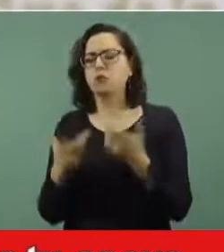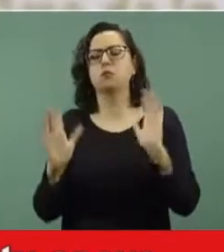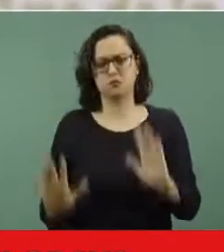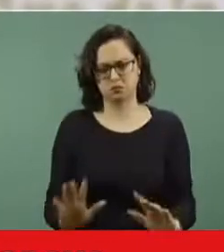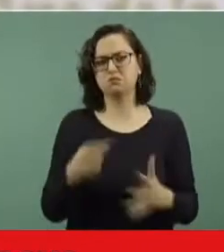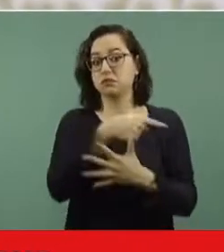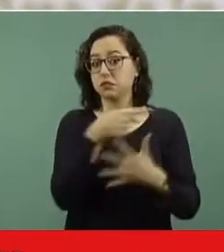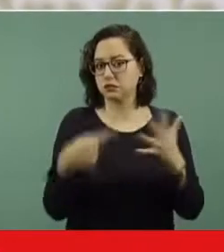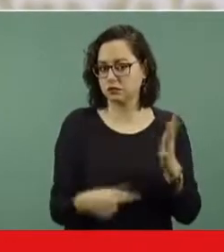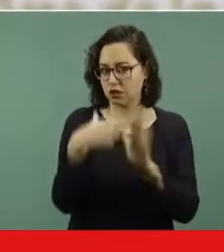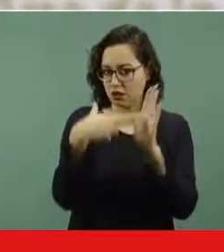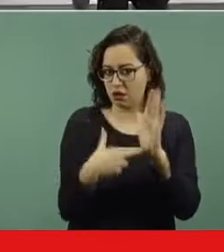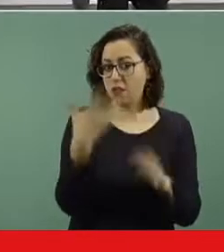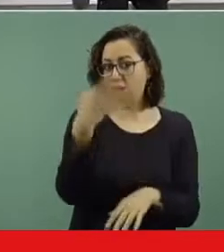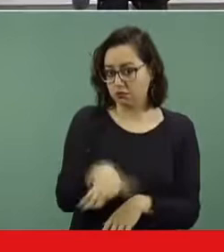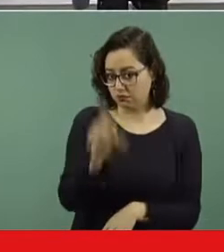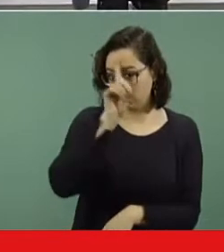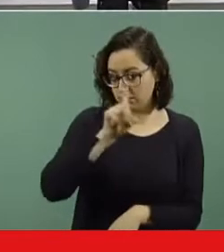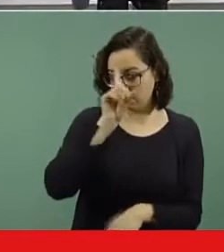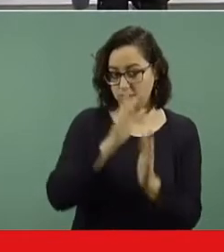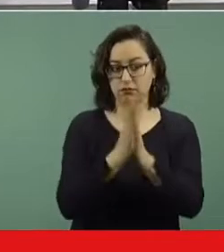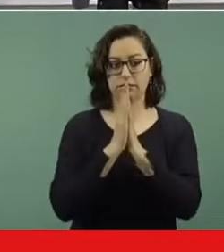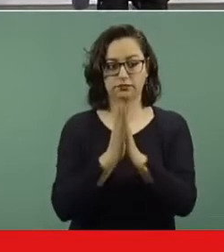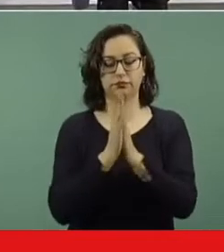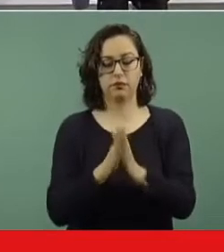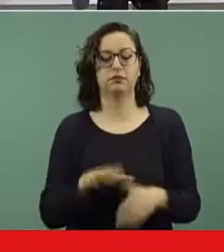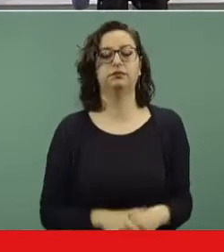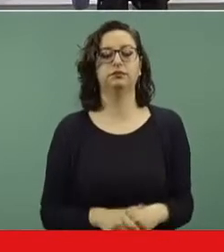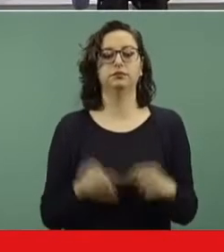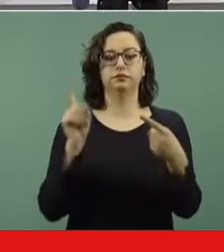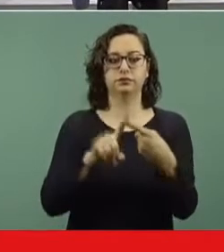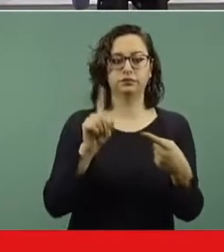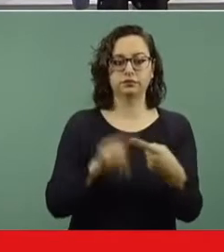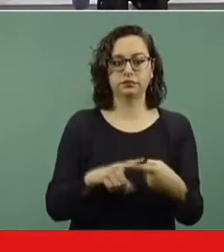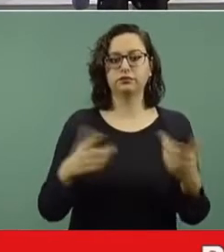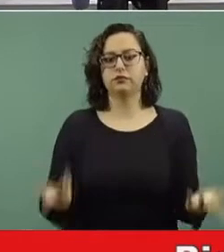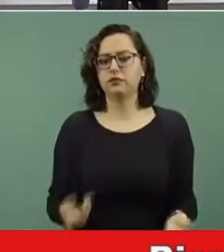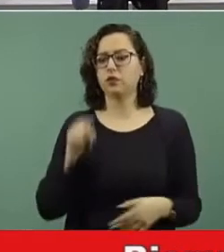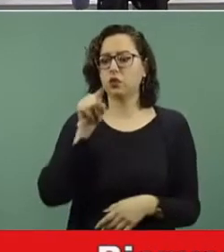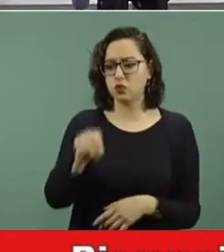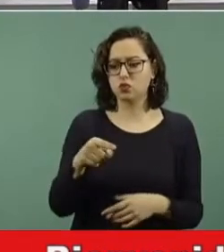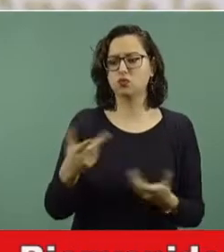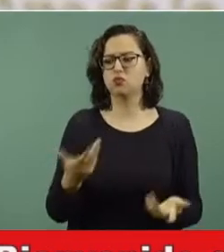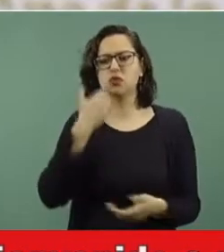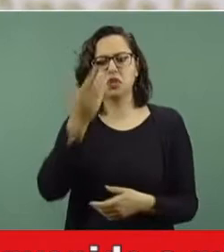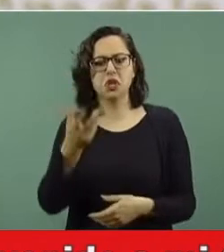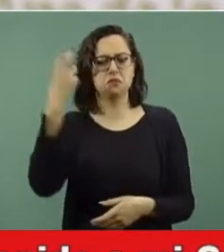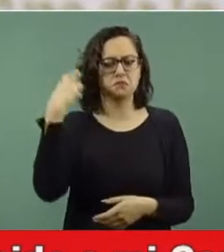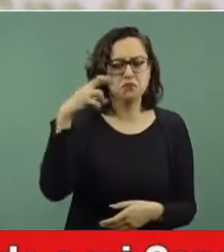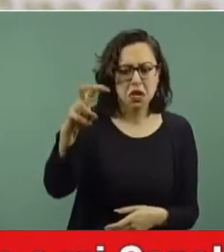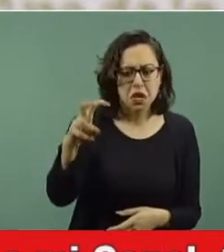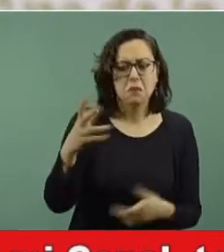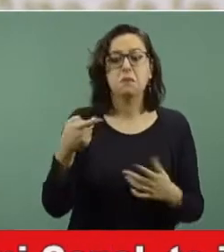estas recomendaciones, por favor. La primera es disfruta el paseo con tu familia en un sitio cercano a tu